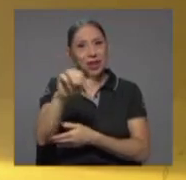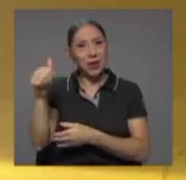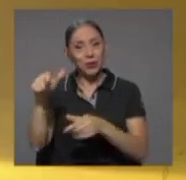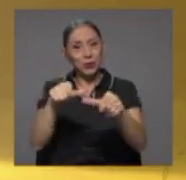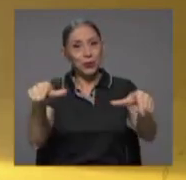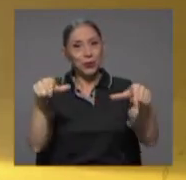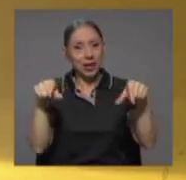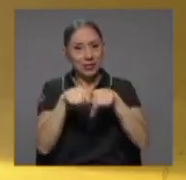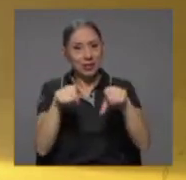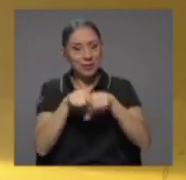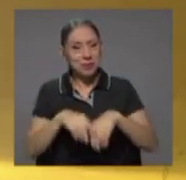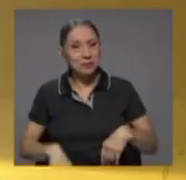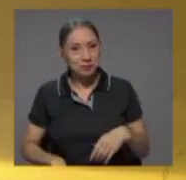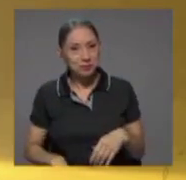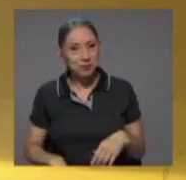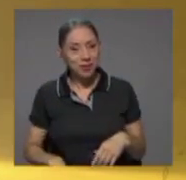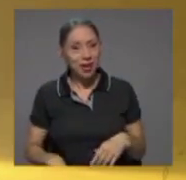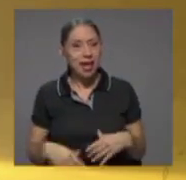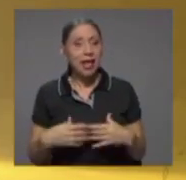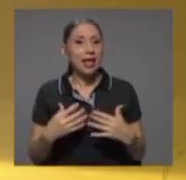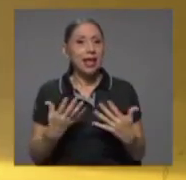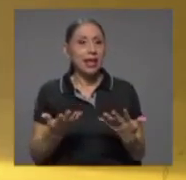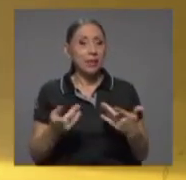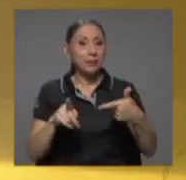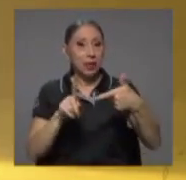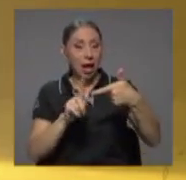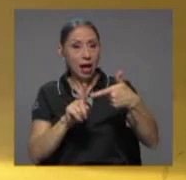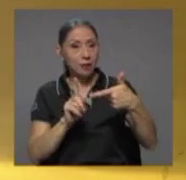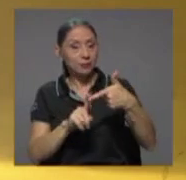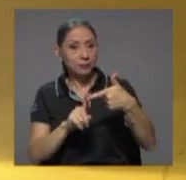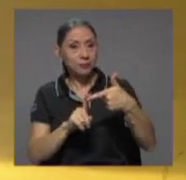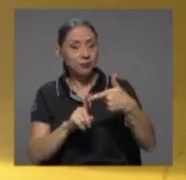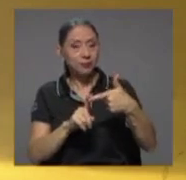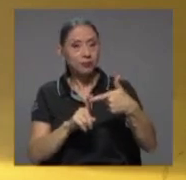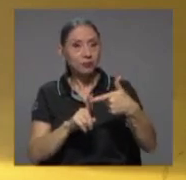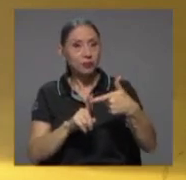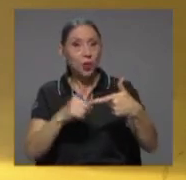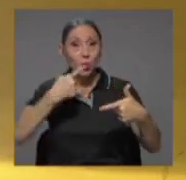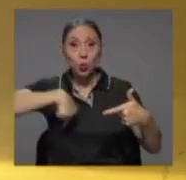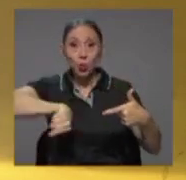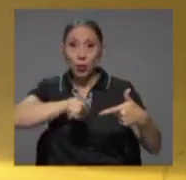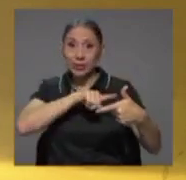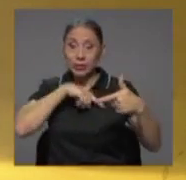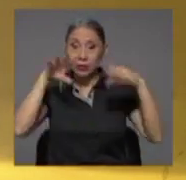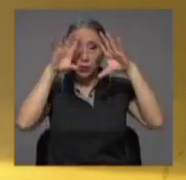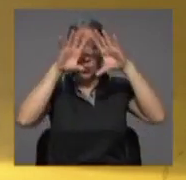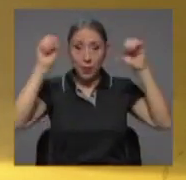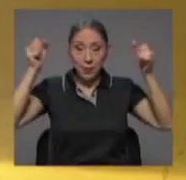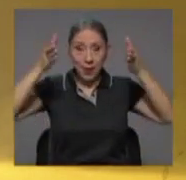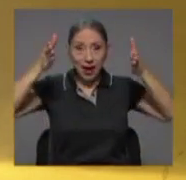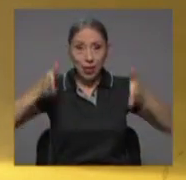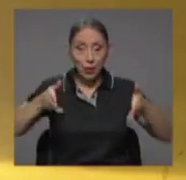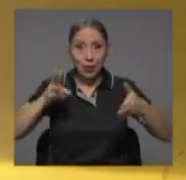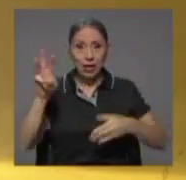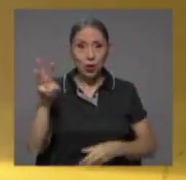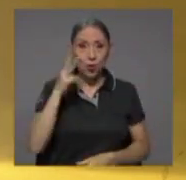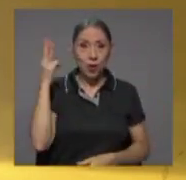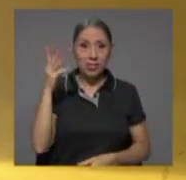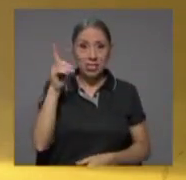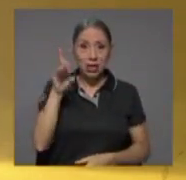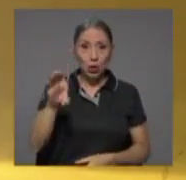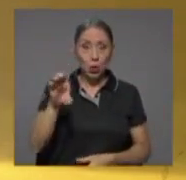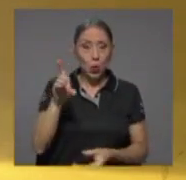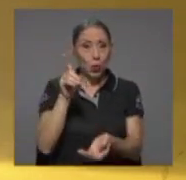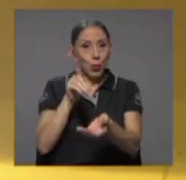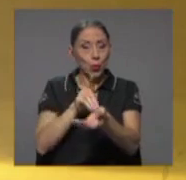nuestro embajador en Washington, el doctor